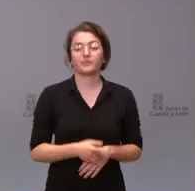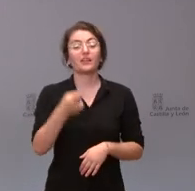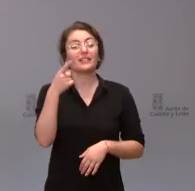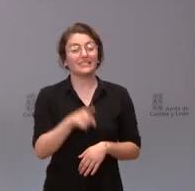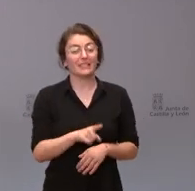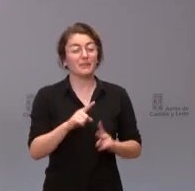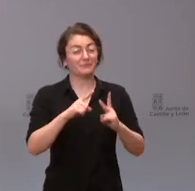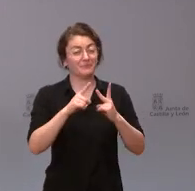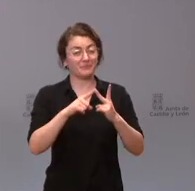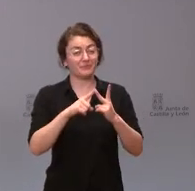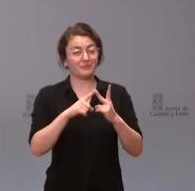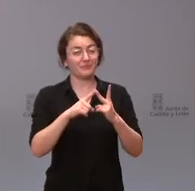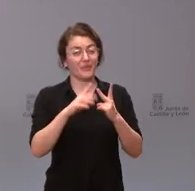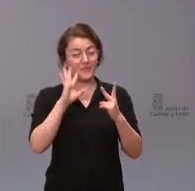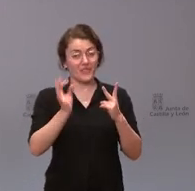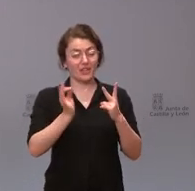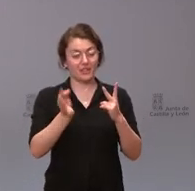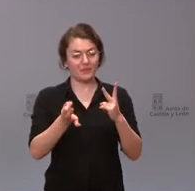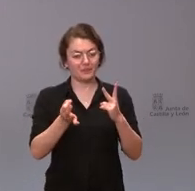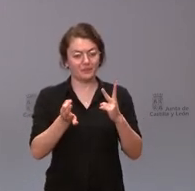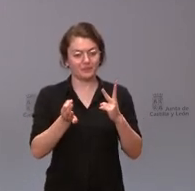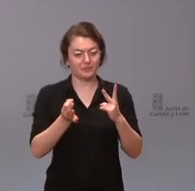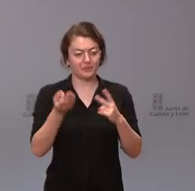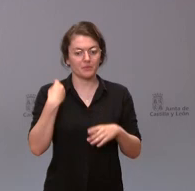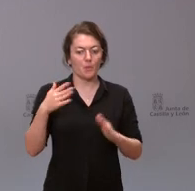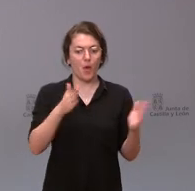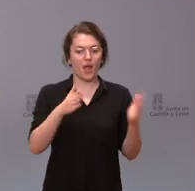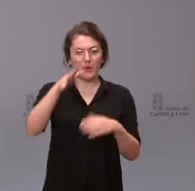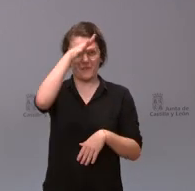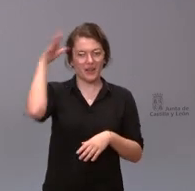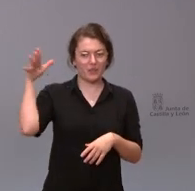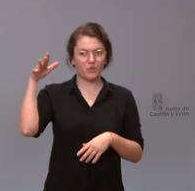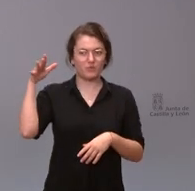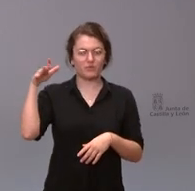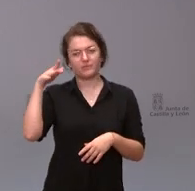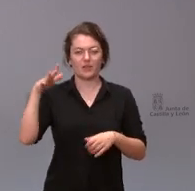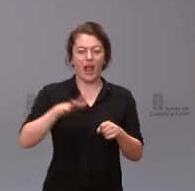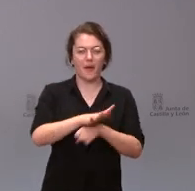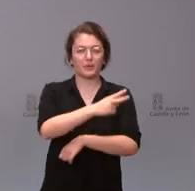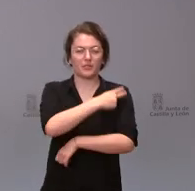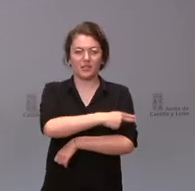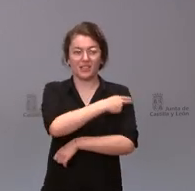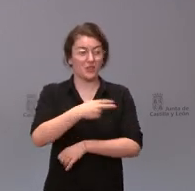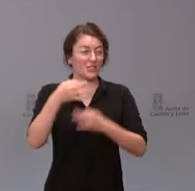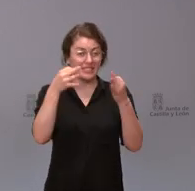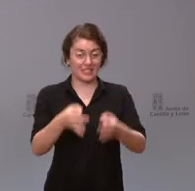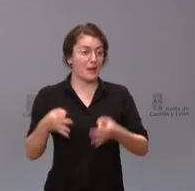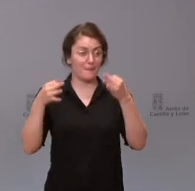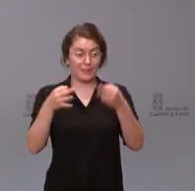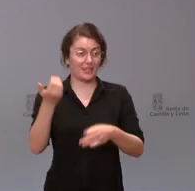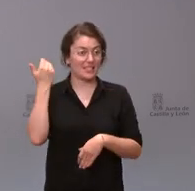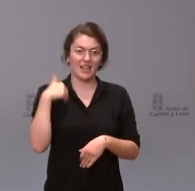que en esta época del verano en el ámbito sanitario donde ya de por sí siempre sufrimos esa